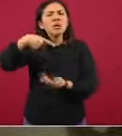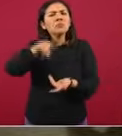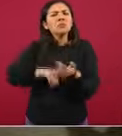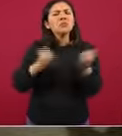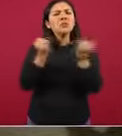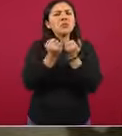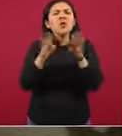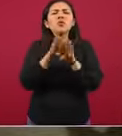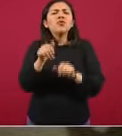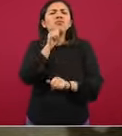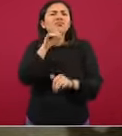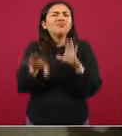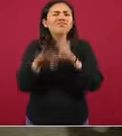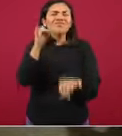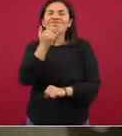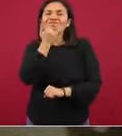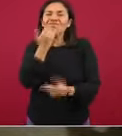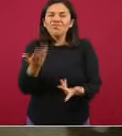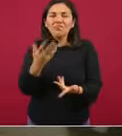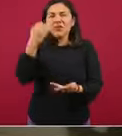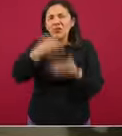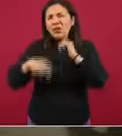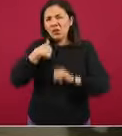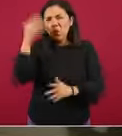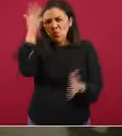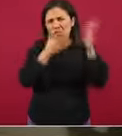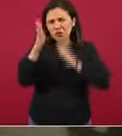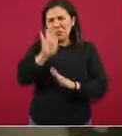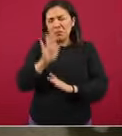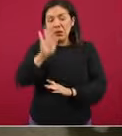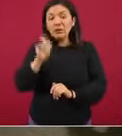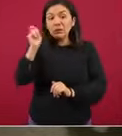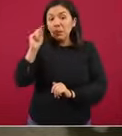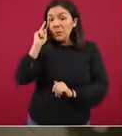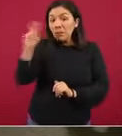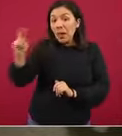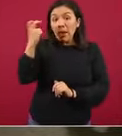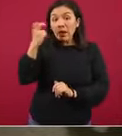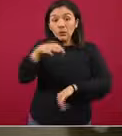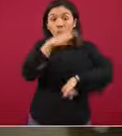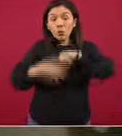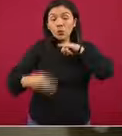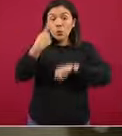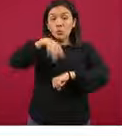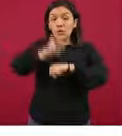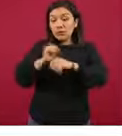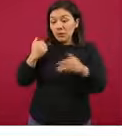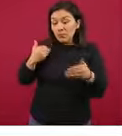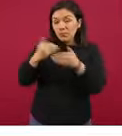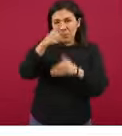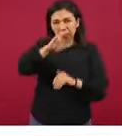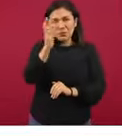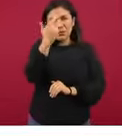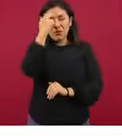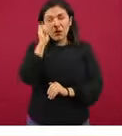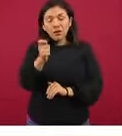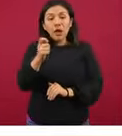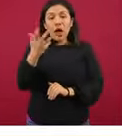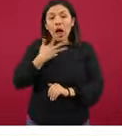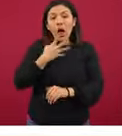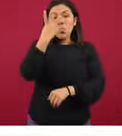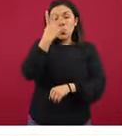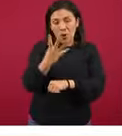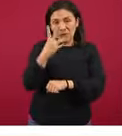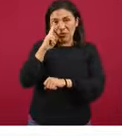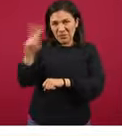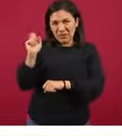Igual es que no encontramos, perdón, tal vez yo me estoy confundiendo. En estas últimas semanas, o sea, recuerden, aquí son cuatro,